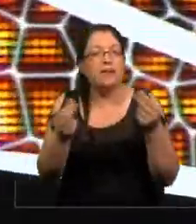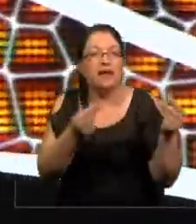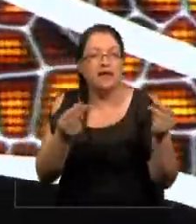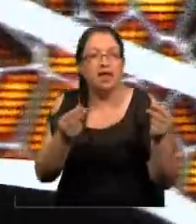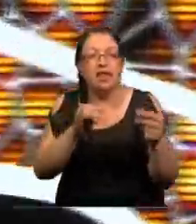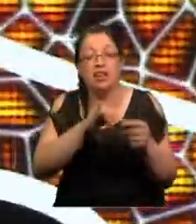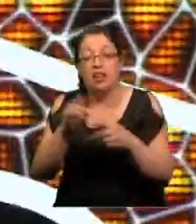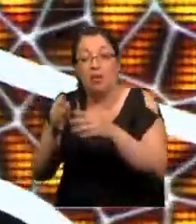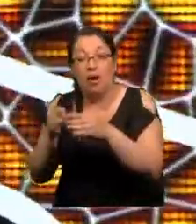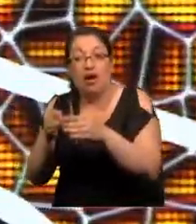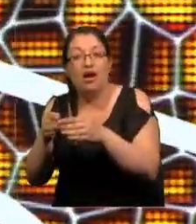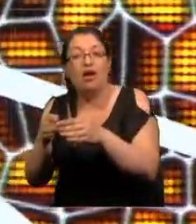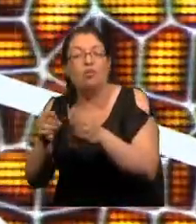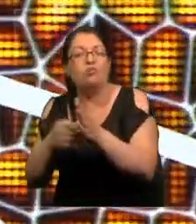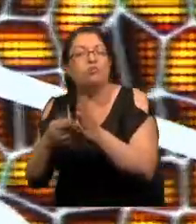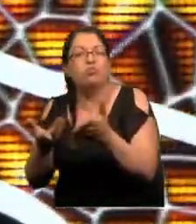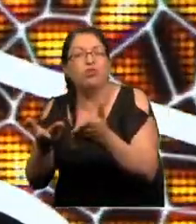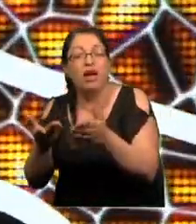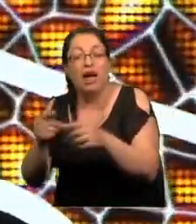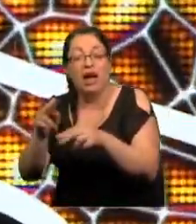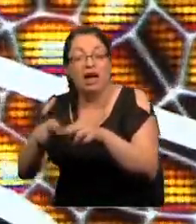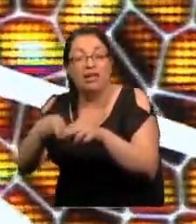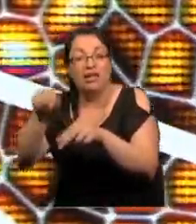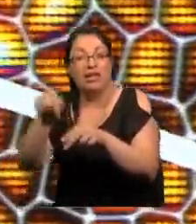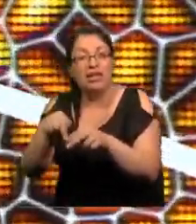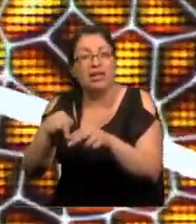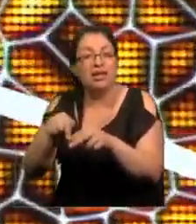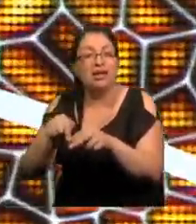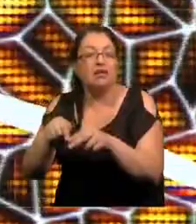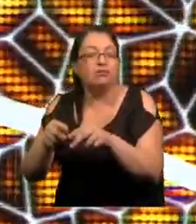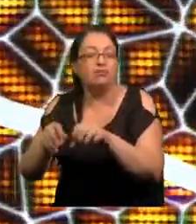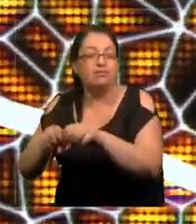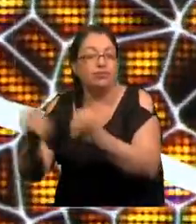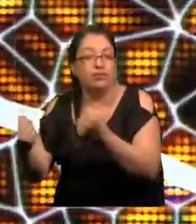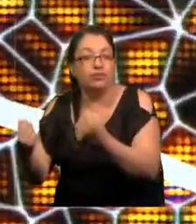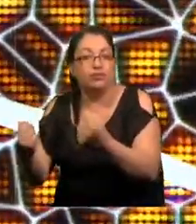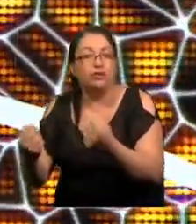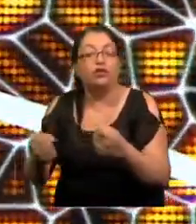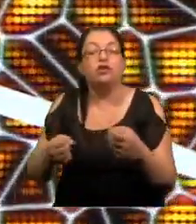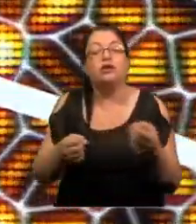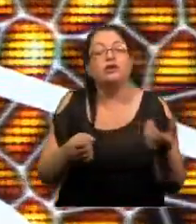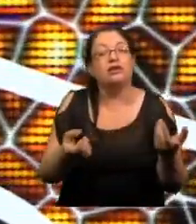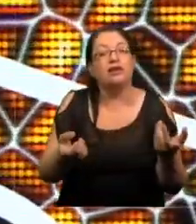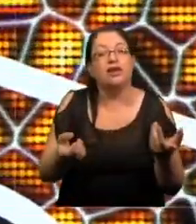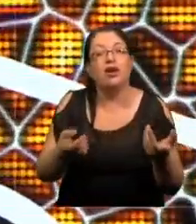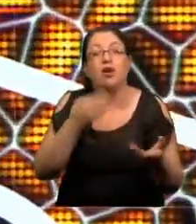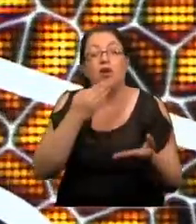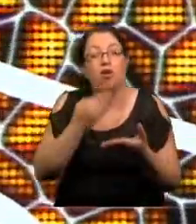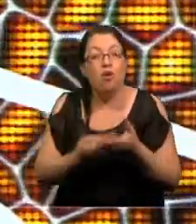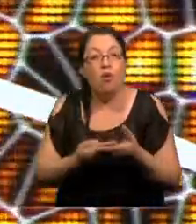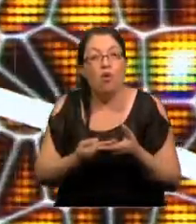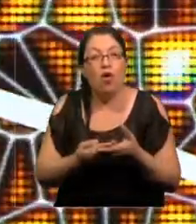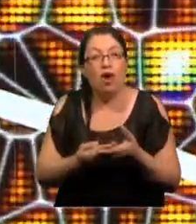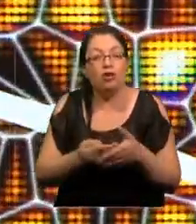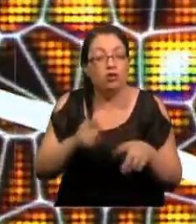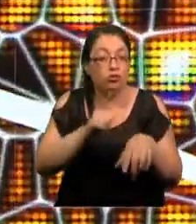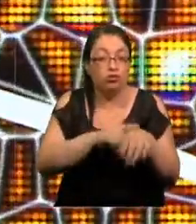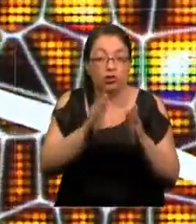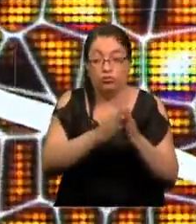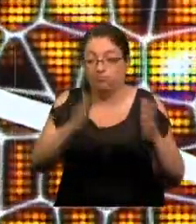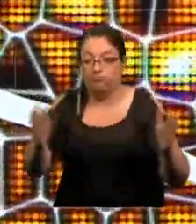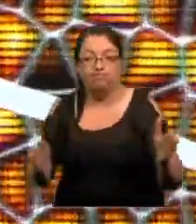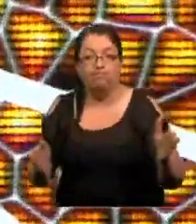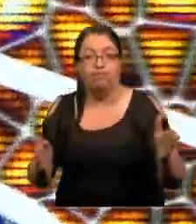colapsar. Y esta singularidad significa que tiene que ocurrir en un tiempo finito, en